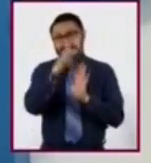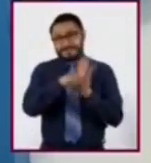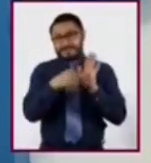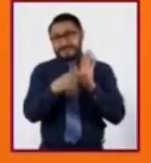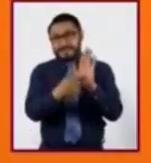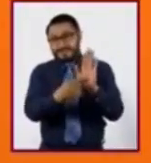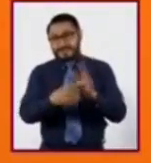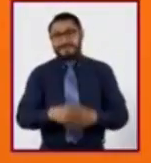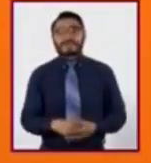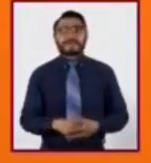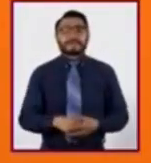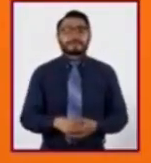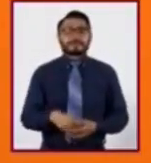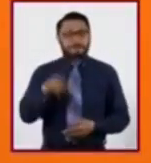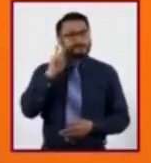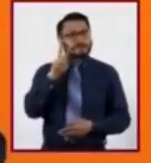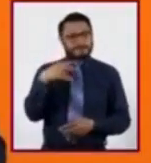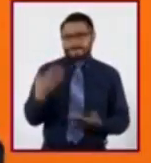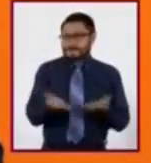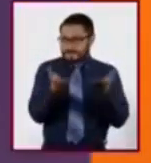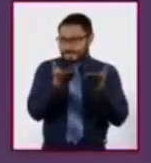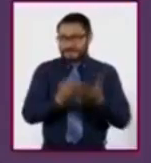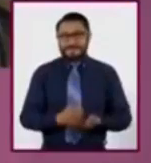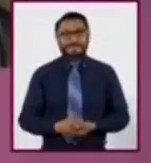video. ¡Veámoslo!